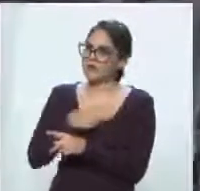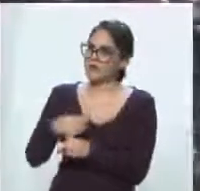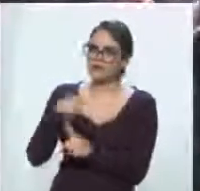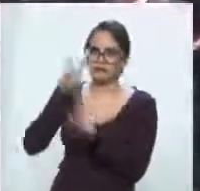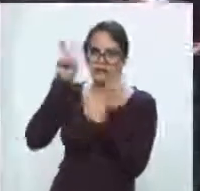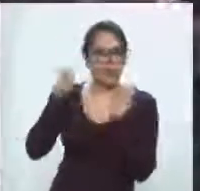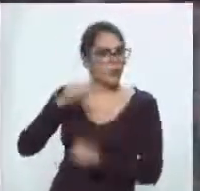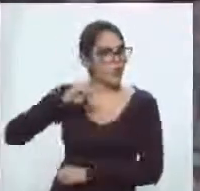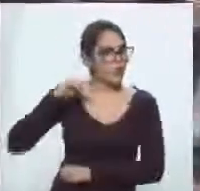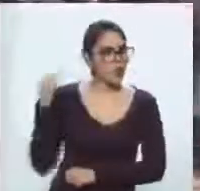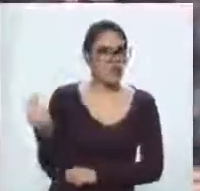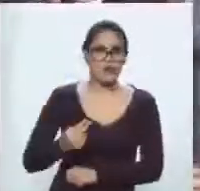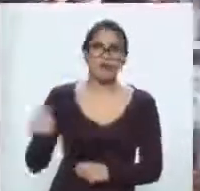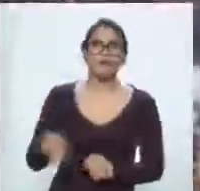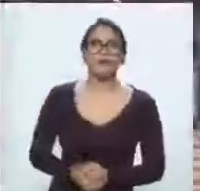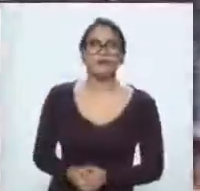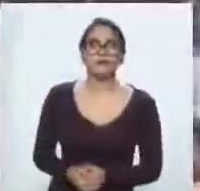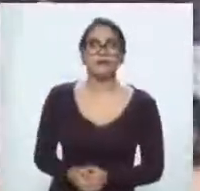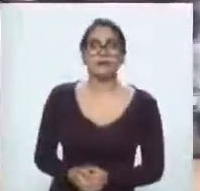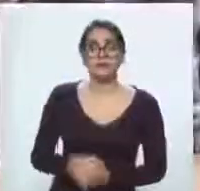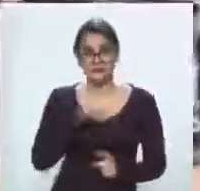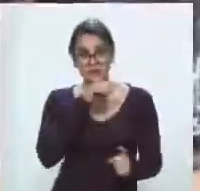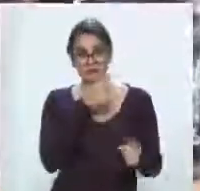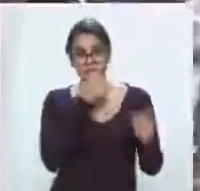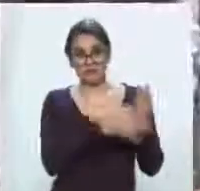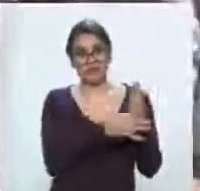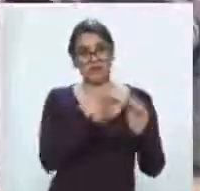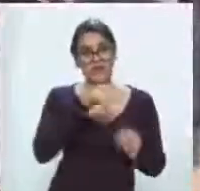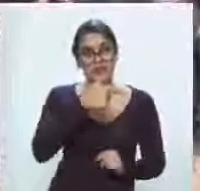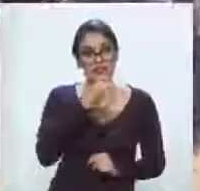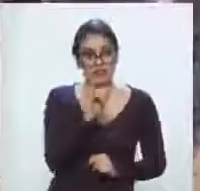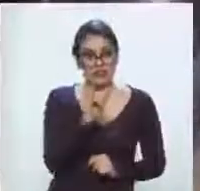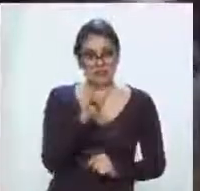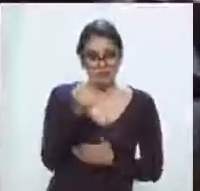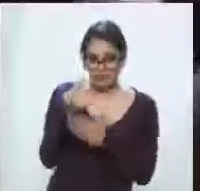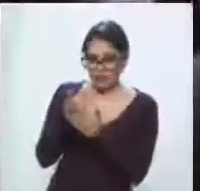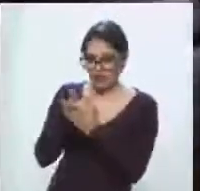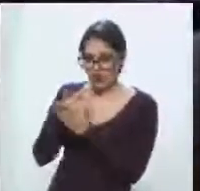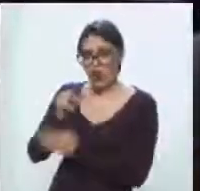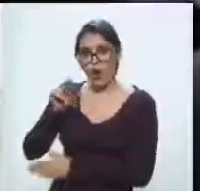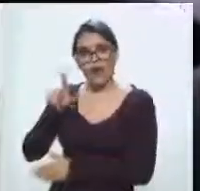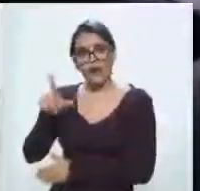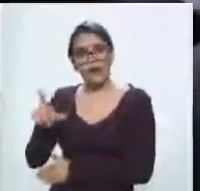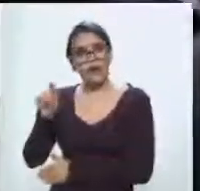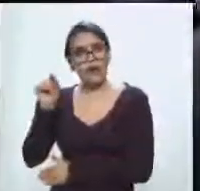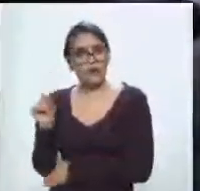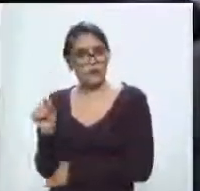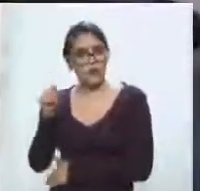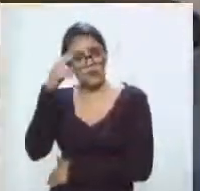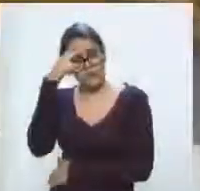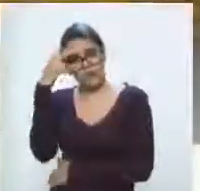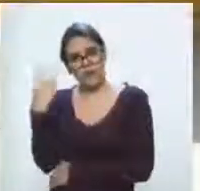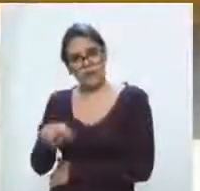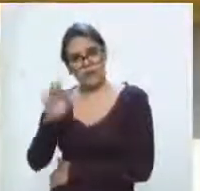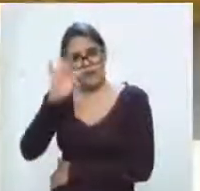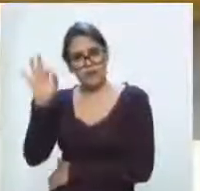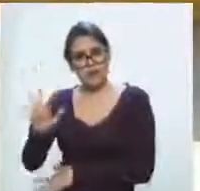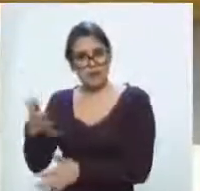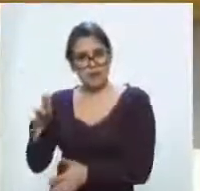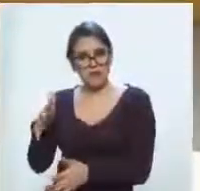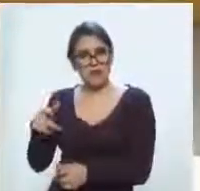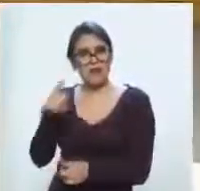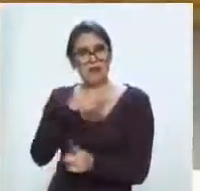Según datos del Inegi, más del 87% de los mexicanos considera a las policías que sufren